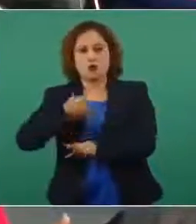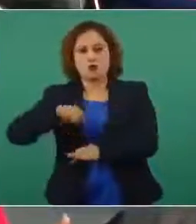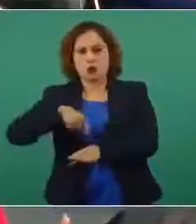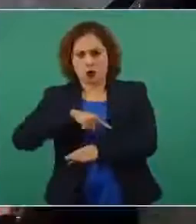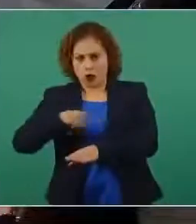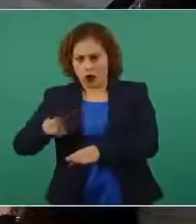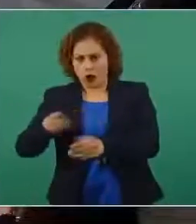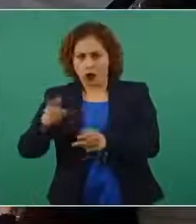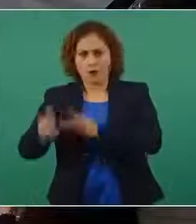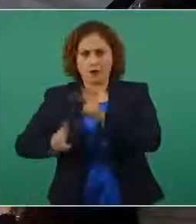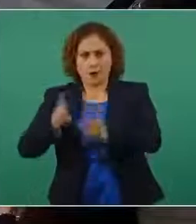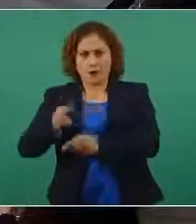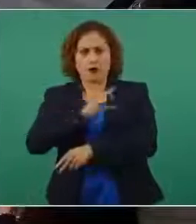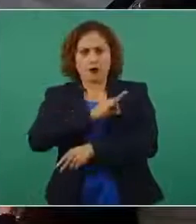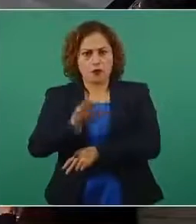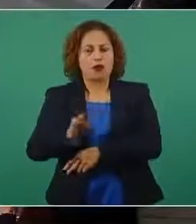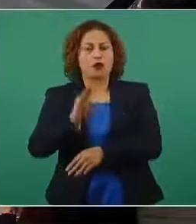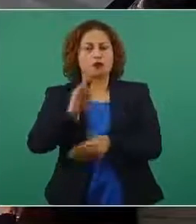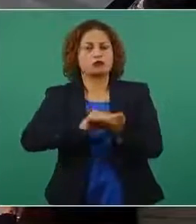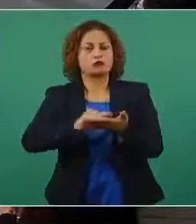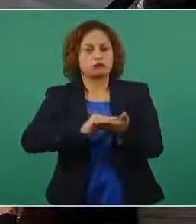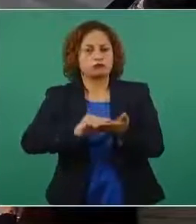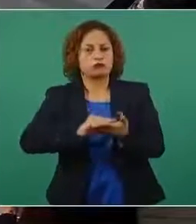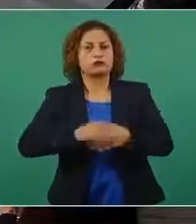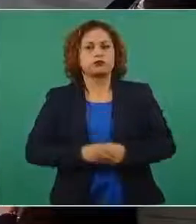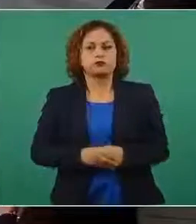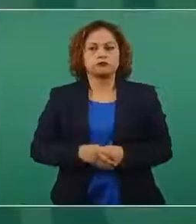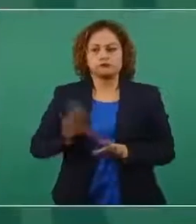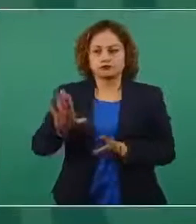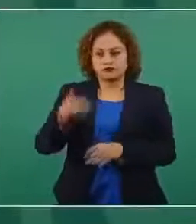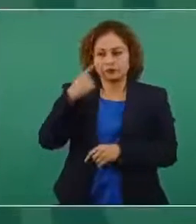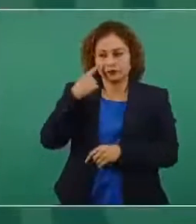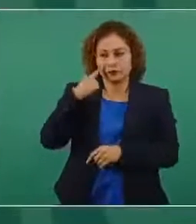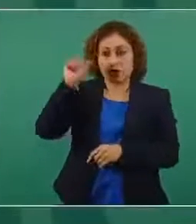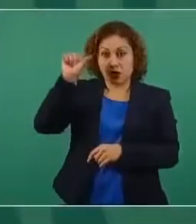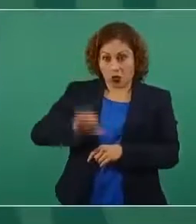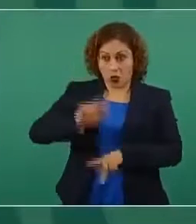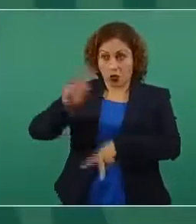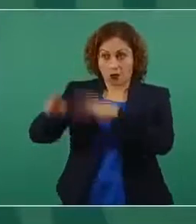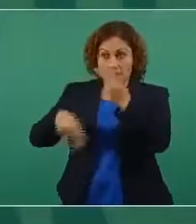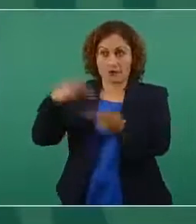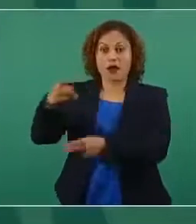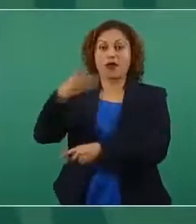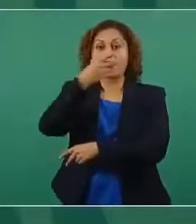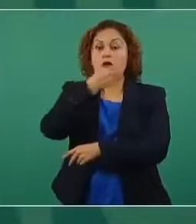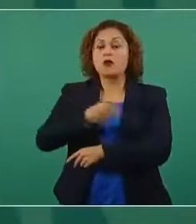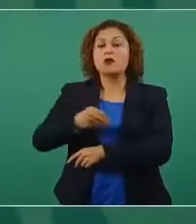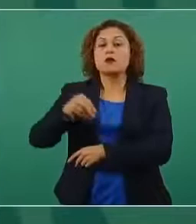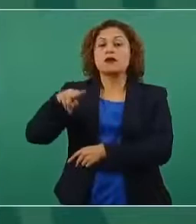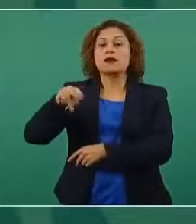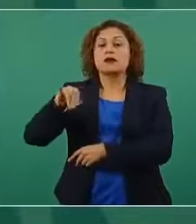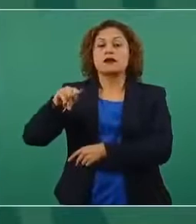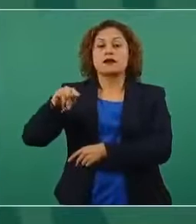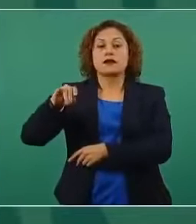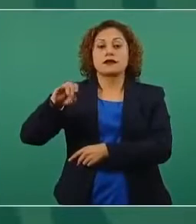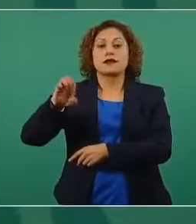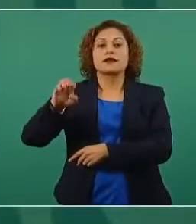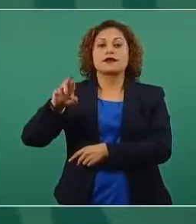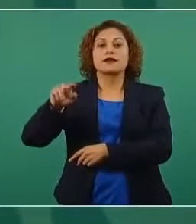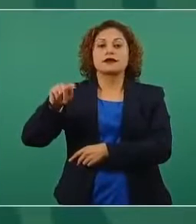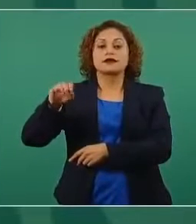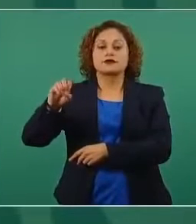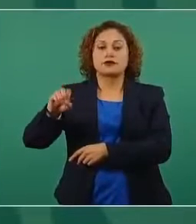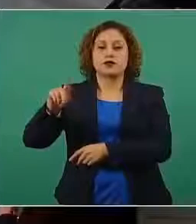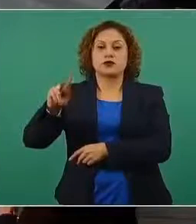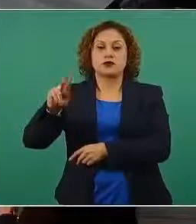desde los 90 entonces si usted ¿te parece que los atienda hoy Ernesto Prieto? que tú les digas